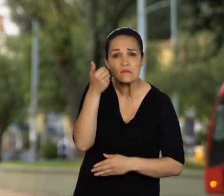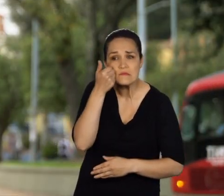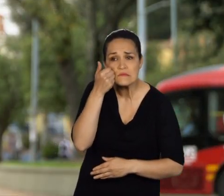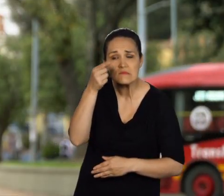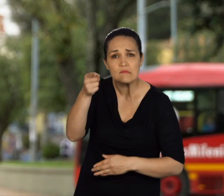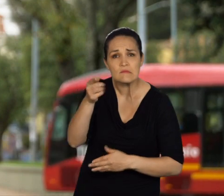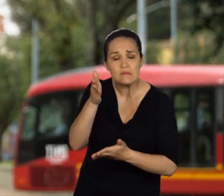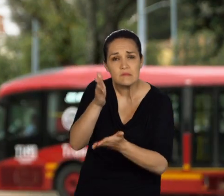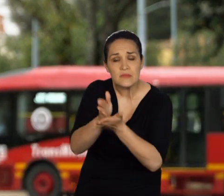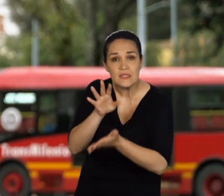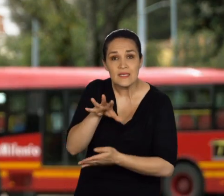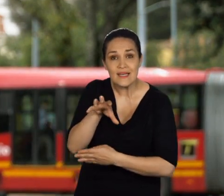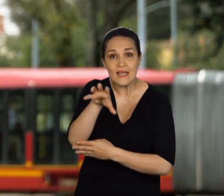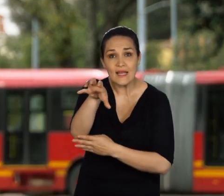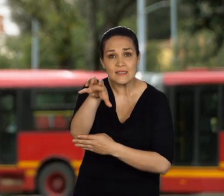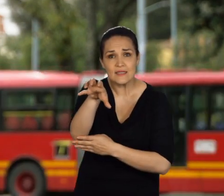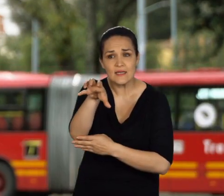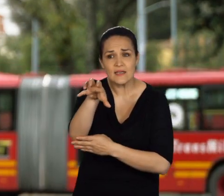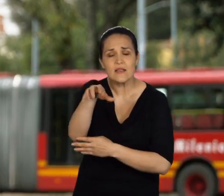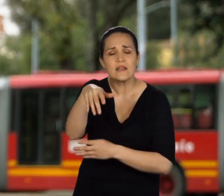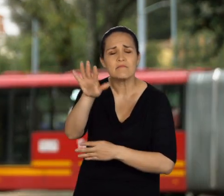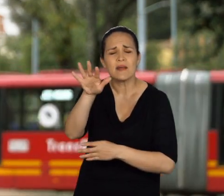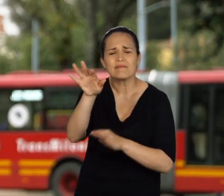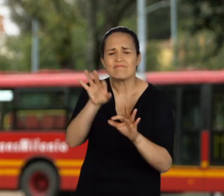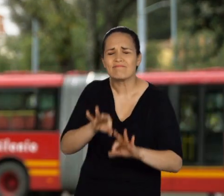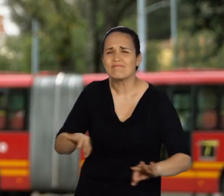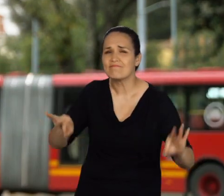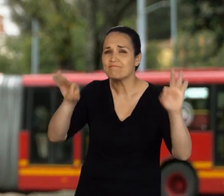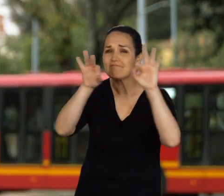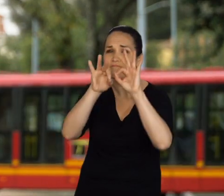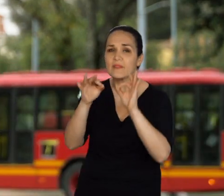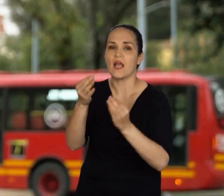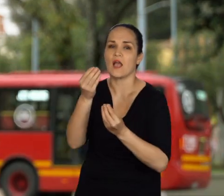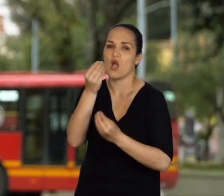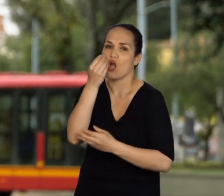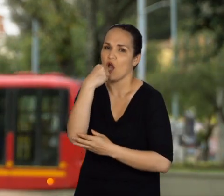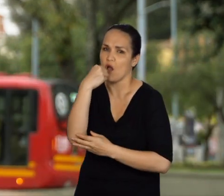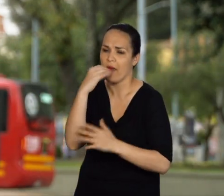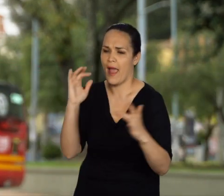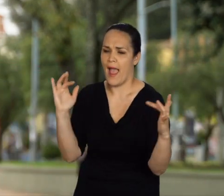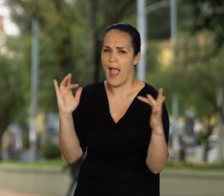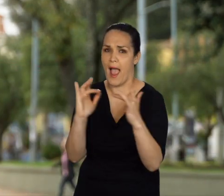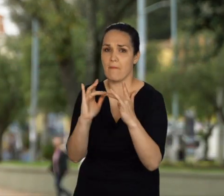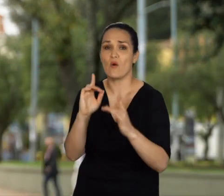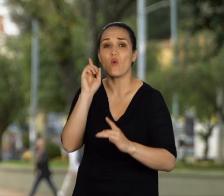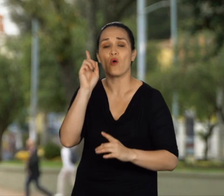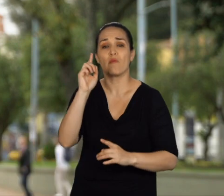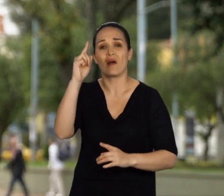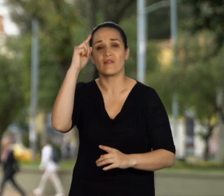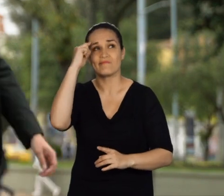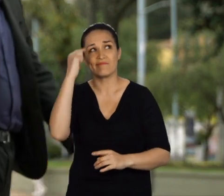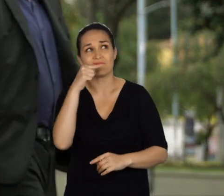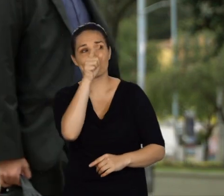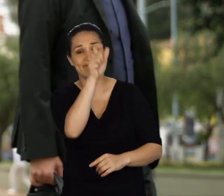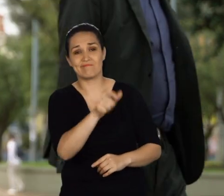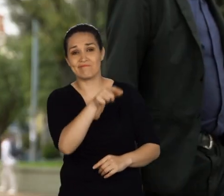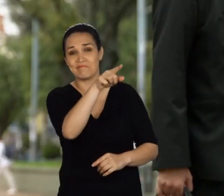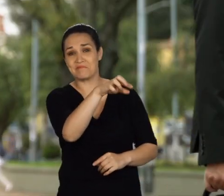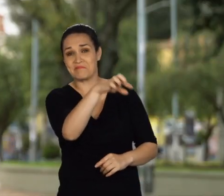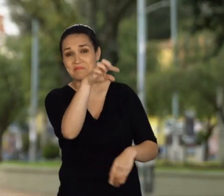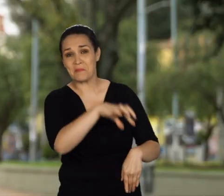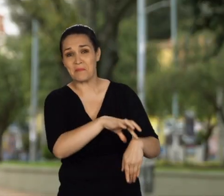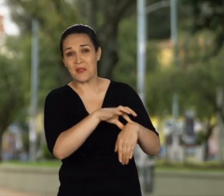Cuando un paciente tiene cáncer, una de las mayores preocupaciones es la alimentación, ya que muchas veces pensamos que la dieta que nos